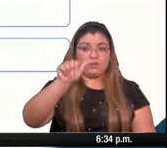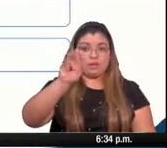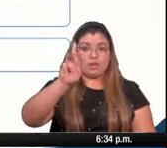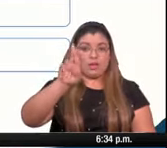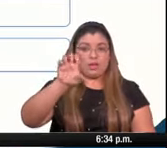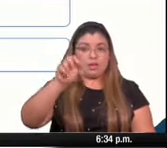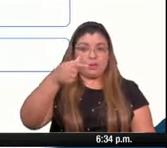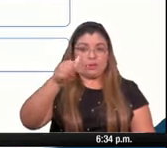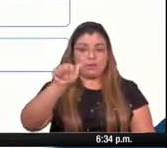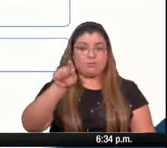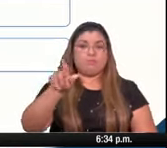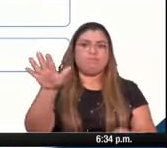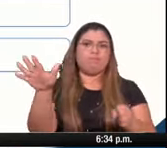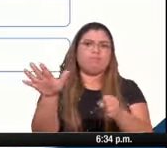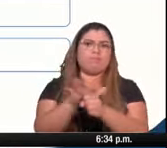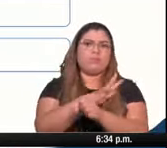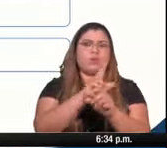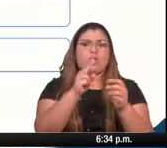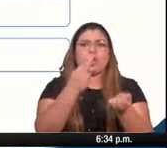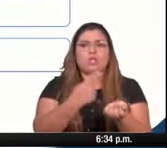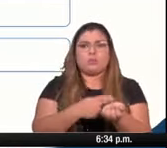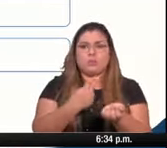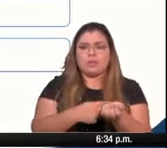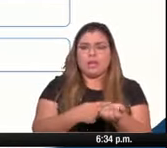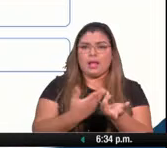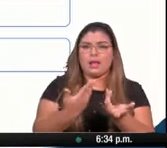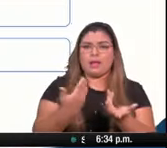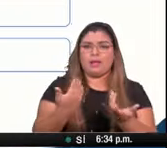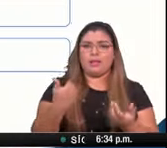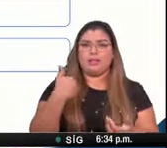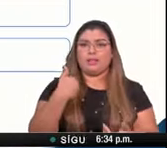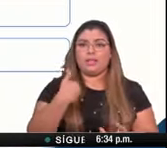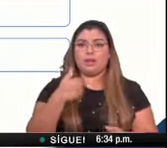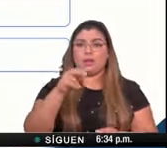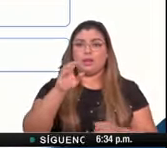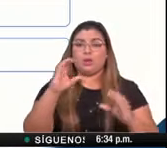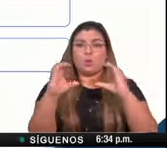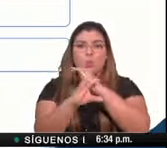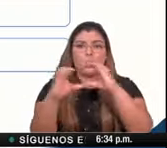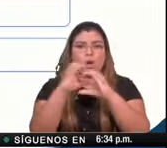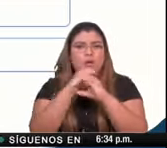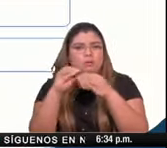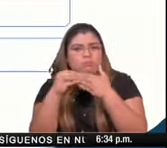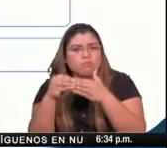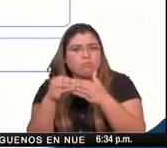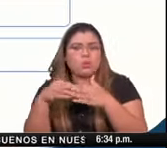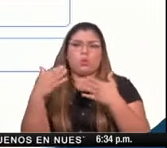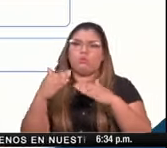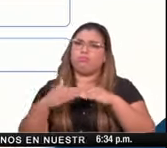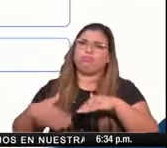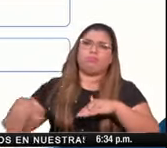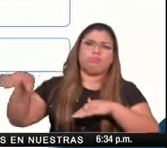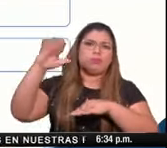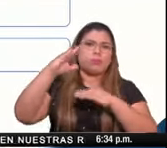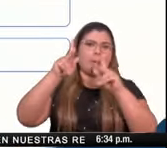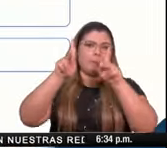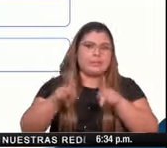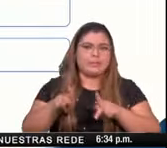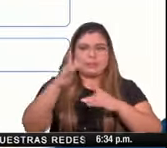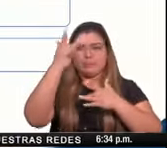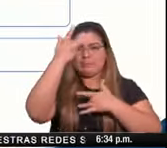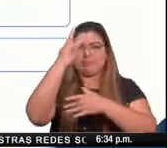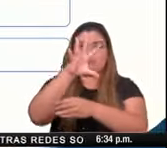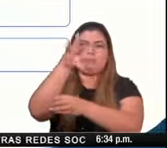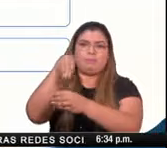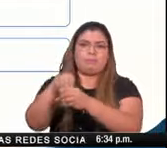capacidad instalada en UCI que está muy por encima del indicador que hemos planteado